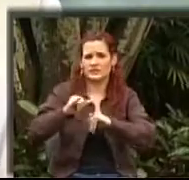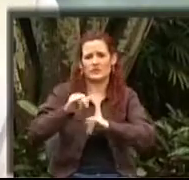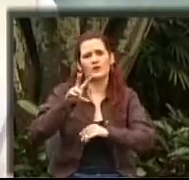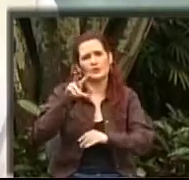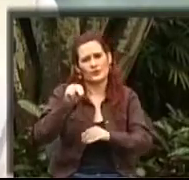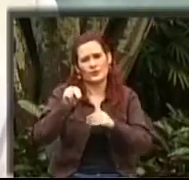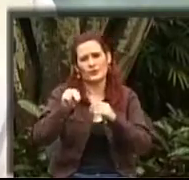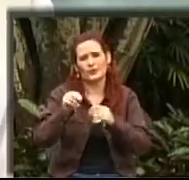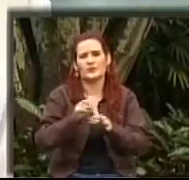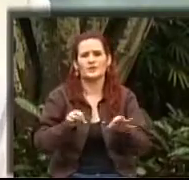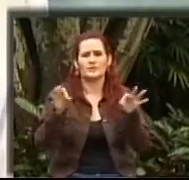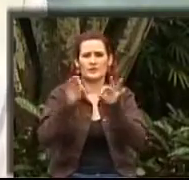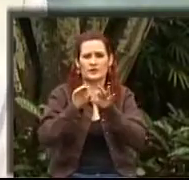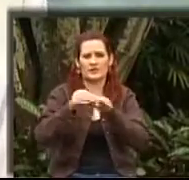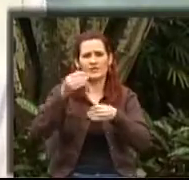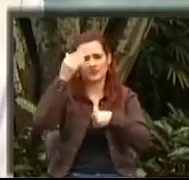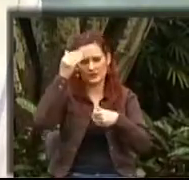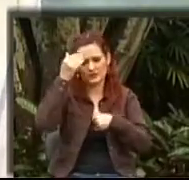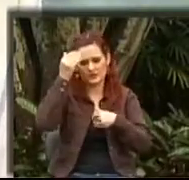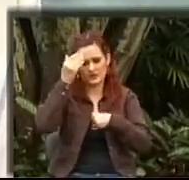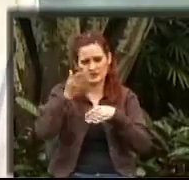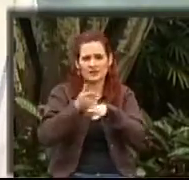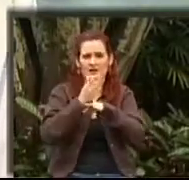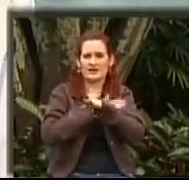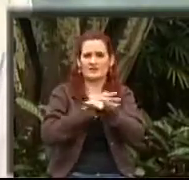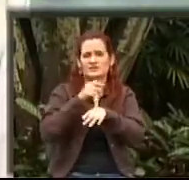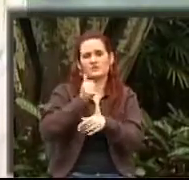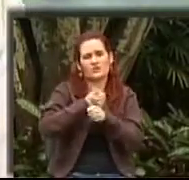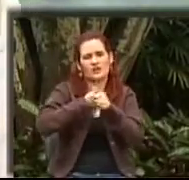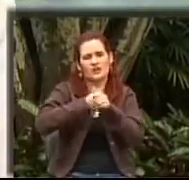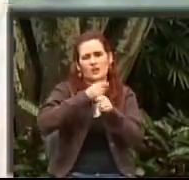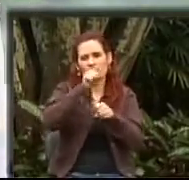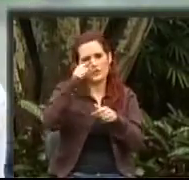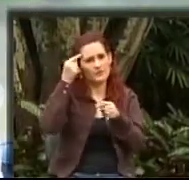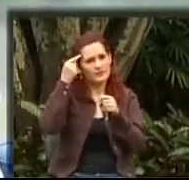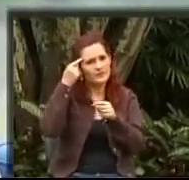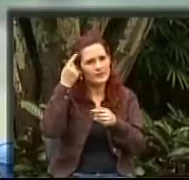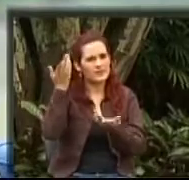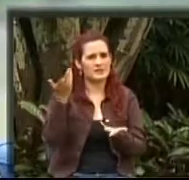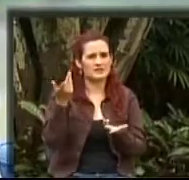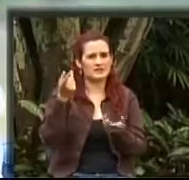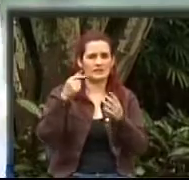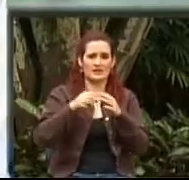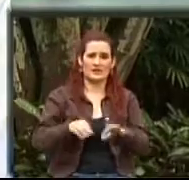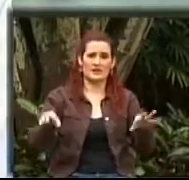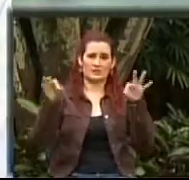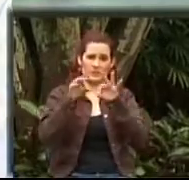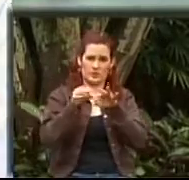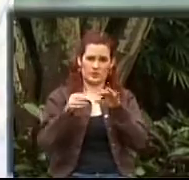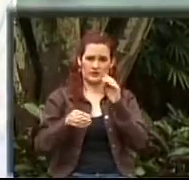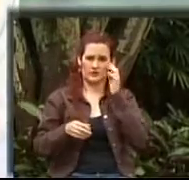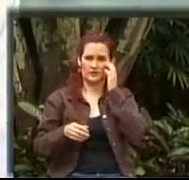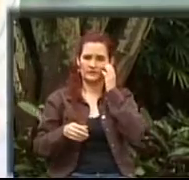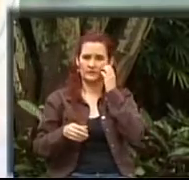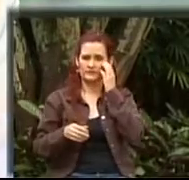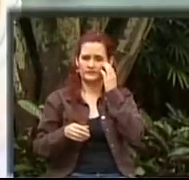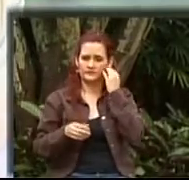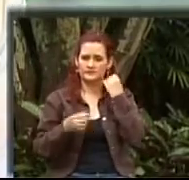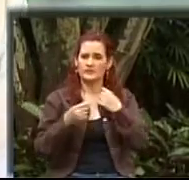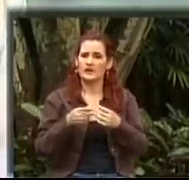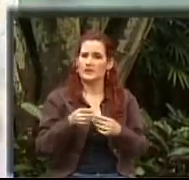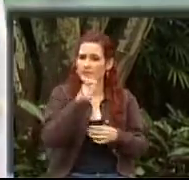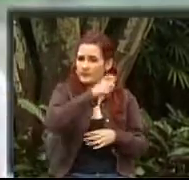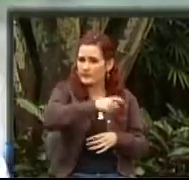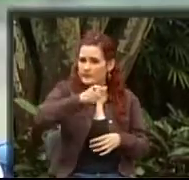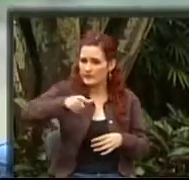de discapacidad o de limitación? Es como la pregunta que le haría a todos y a todas y que nos mueva realmente este tema porque ninguno de los seres